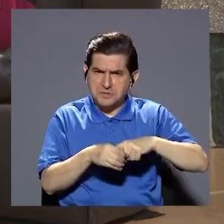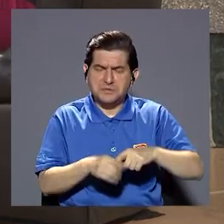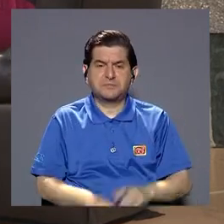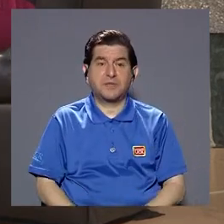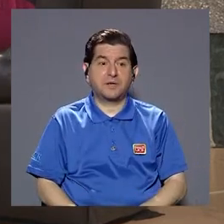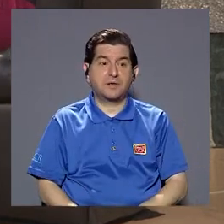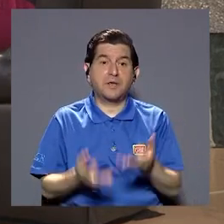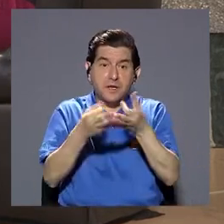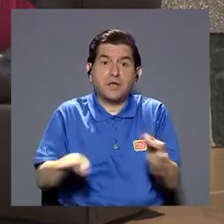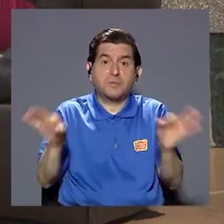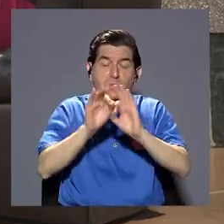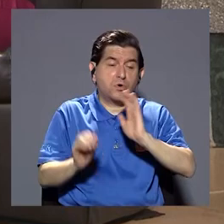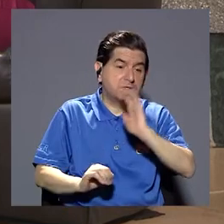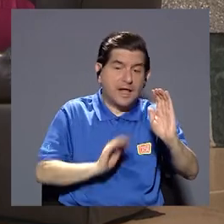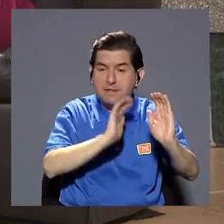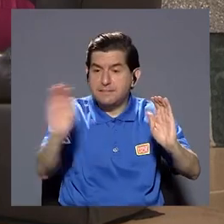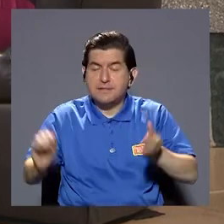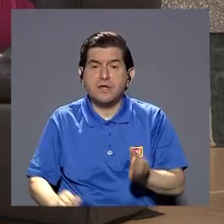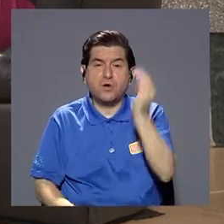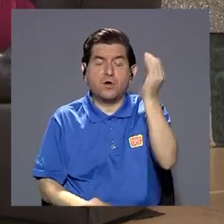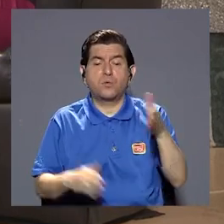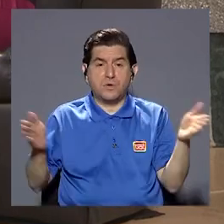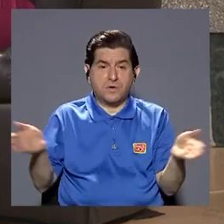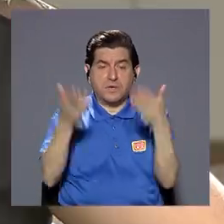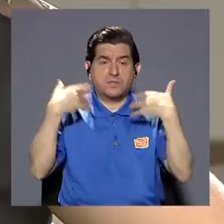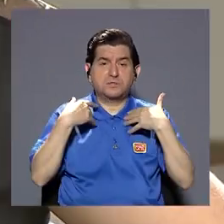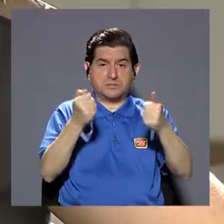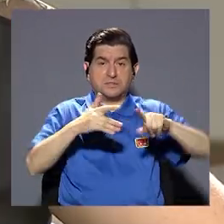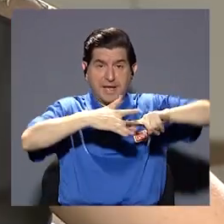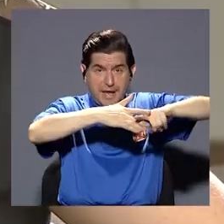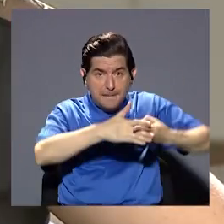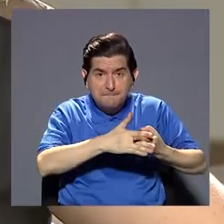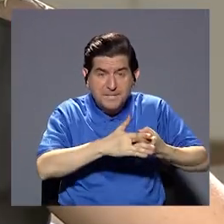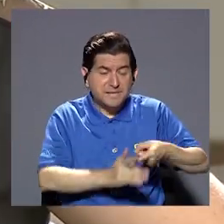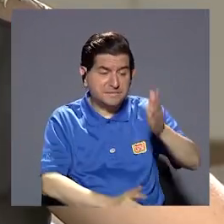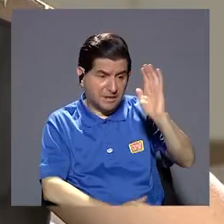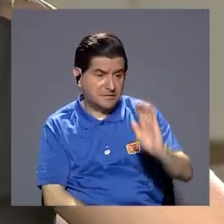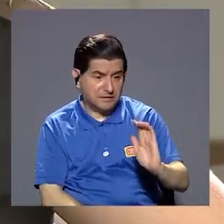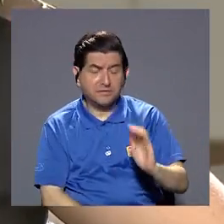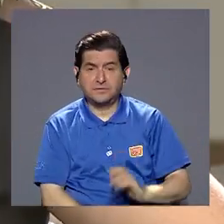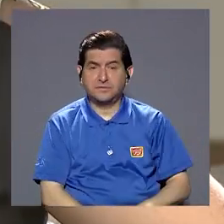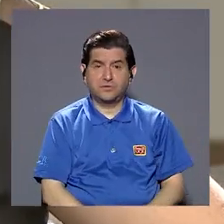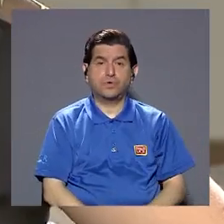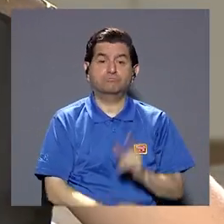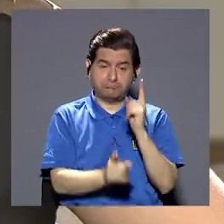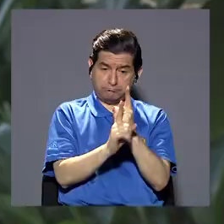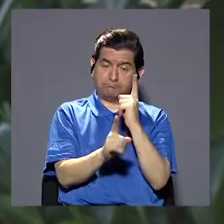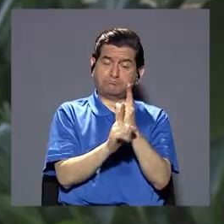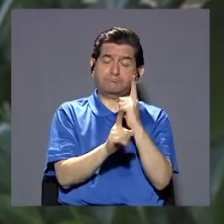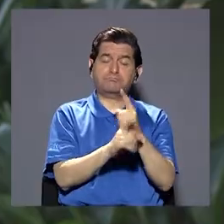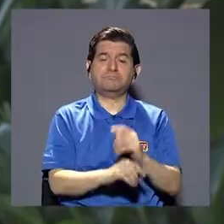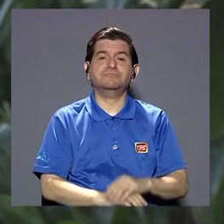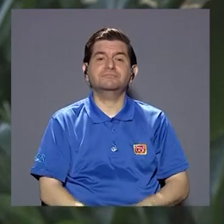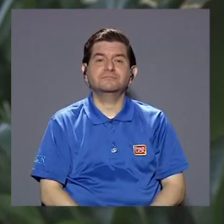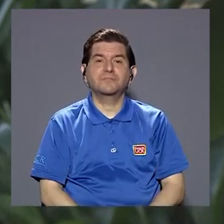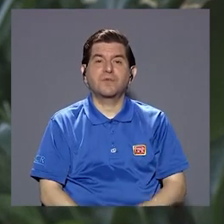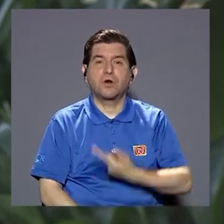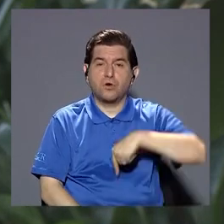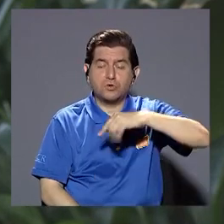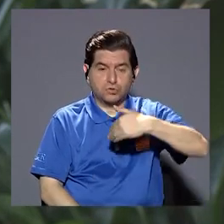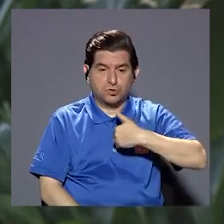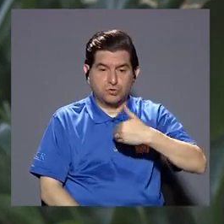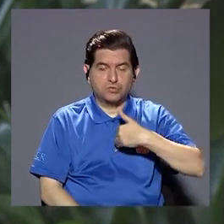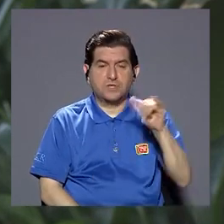es importante captar a los niños a los jóvenes porque son los que hay que la promoción de la salud empezarla desde pequeñitos para que exactamente su salud